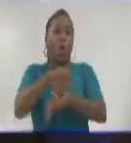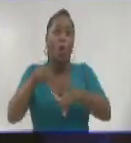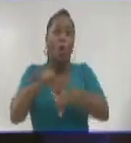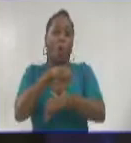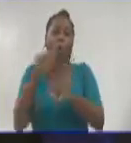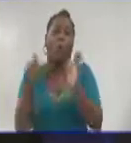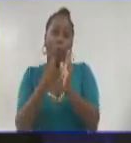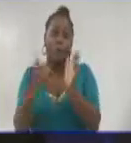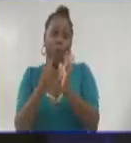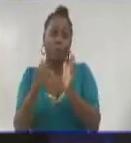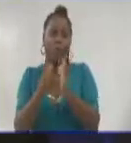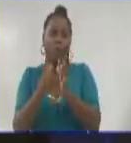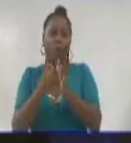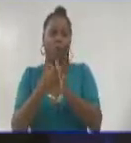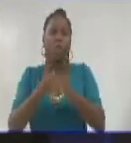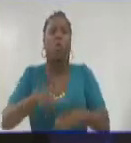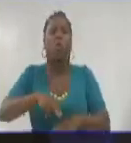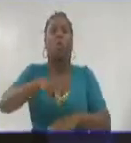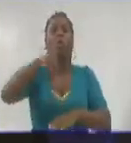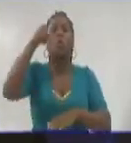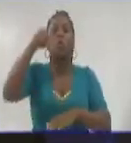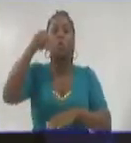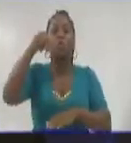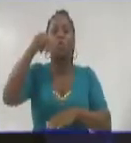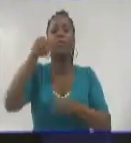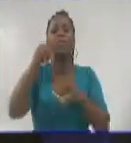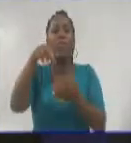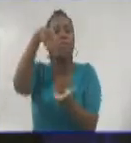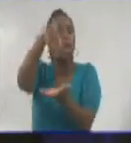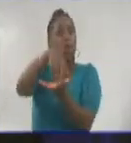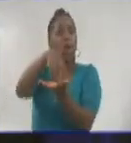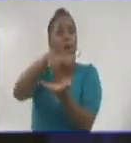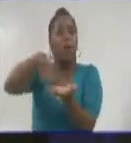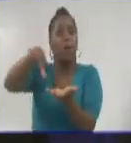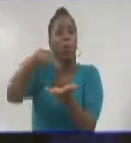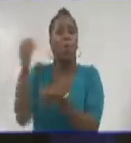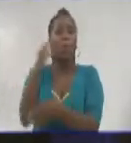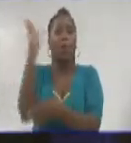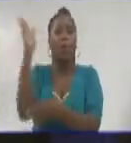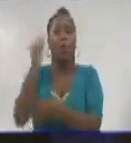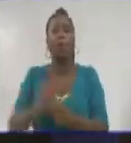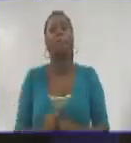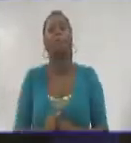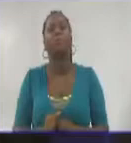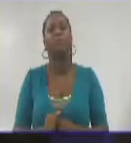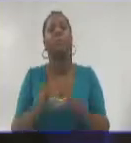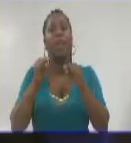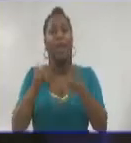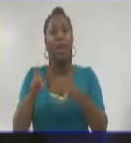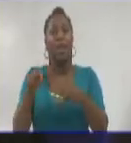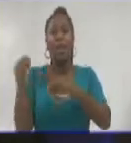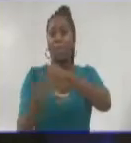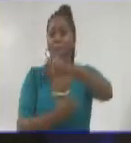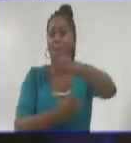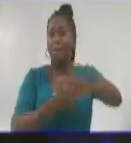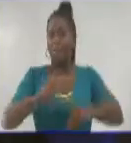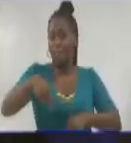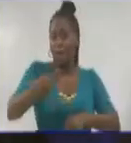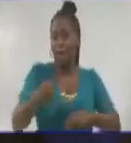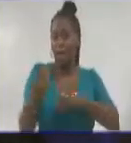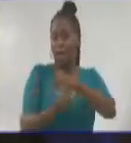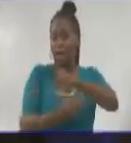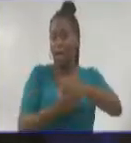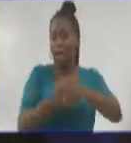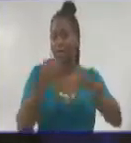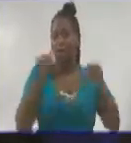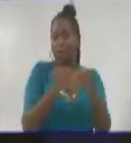tarde en la vertiente norte, específicamente en el municipio de Baracoba. Estas condiciones variarán muy poco mañana. Tendremos un